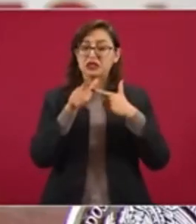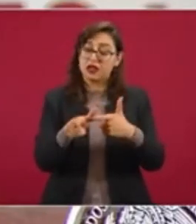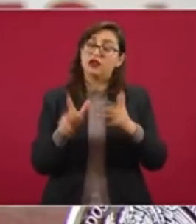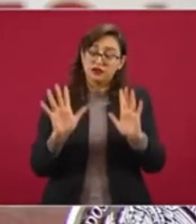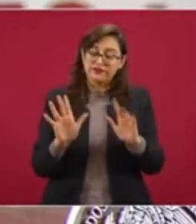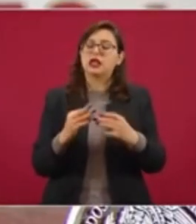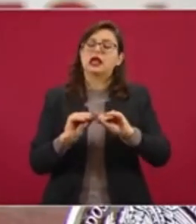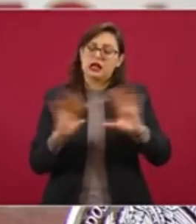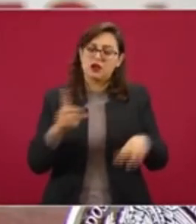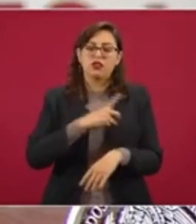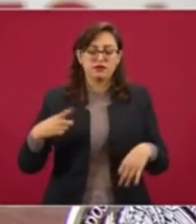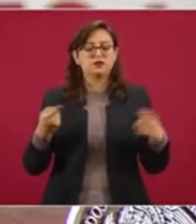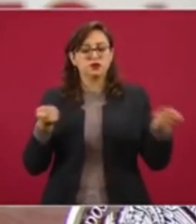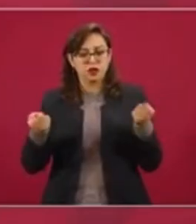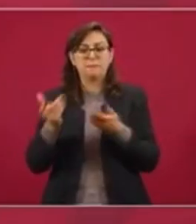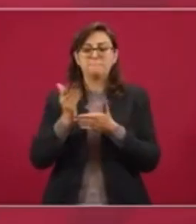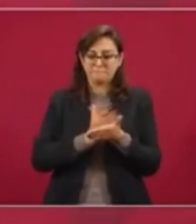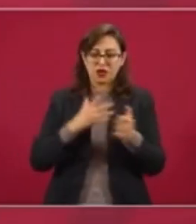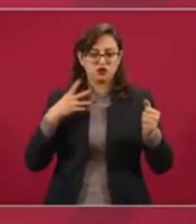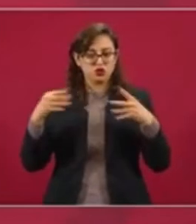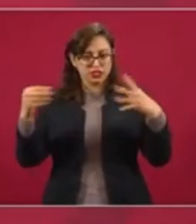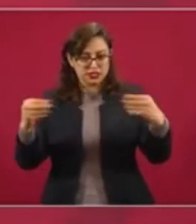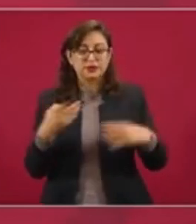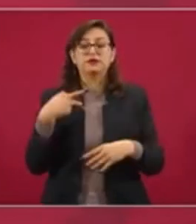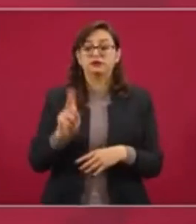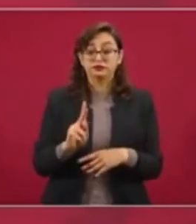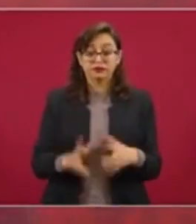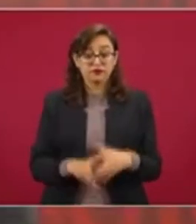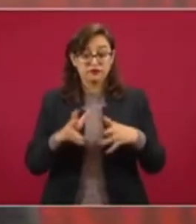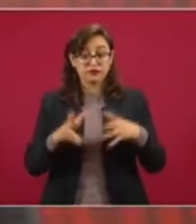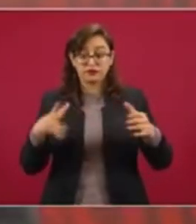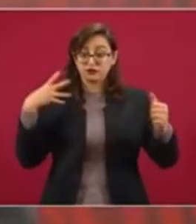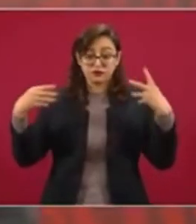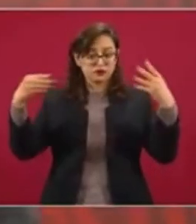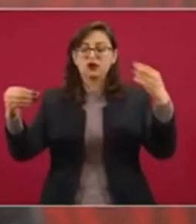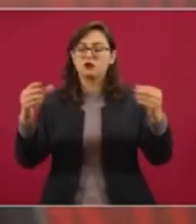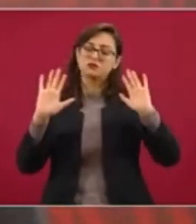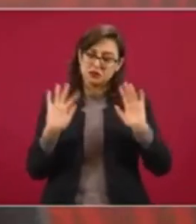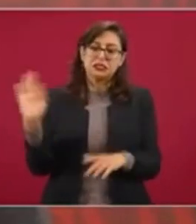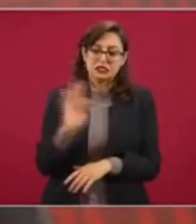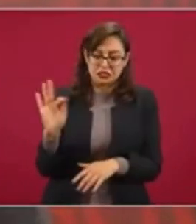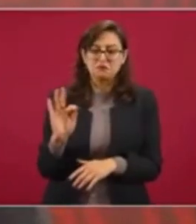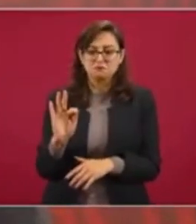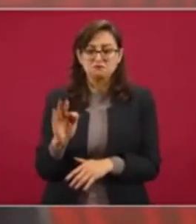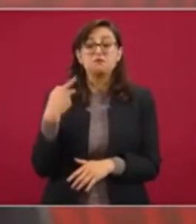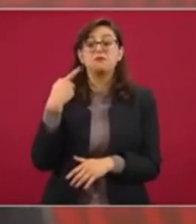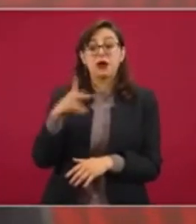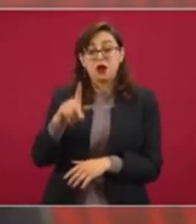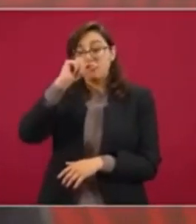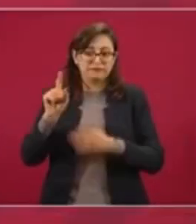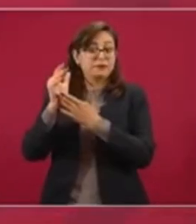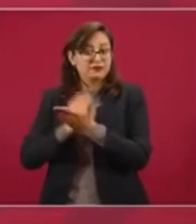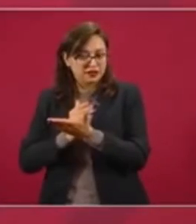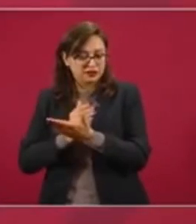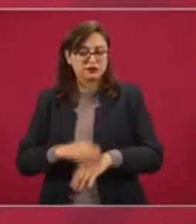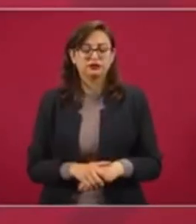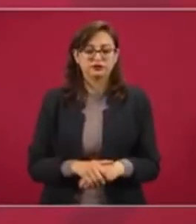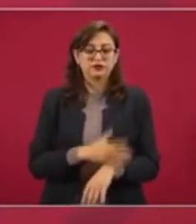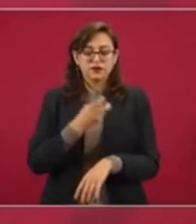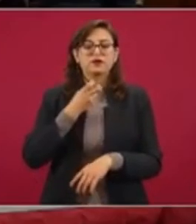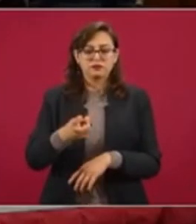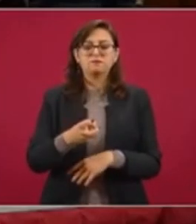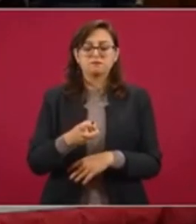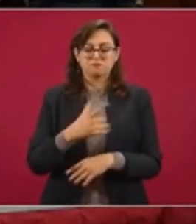evitar que haya esos contagios, pero aunque vaya creciendo el número de contagios, no tengamos aumento en los fallecimientos. Por eso,